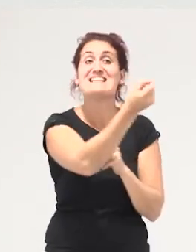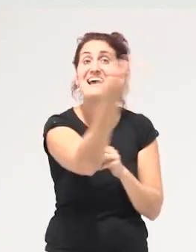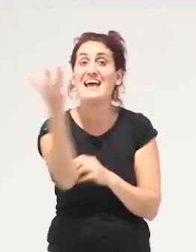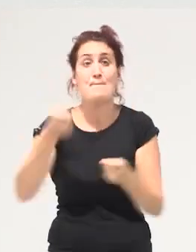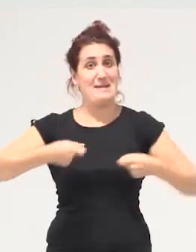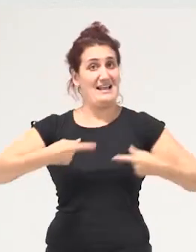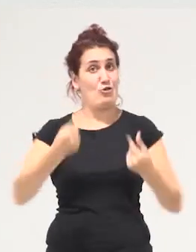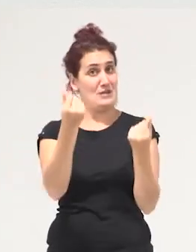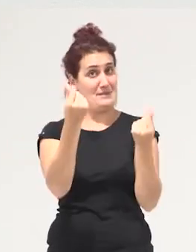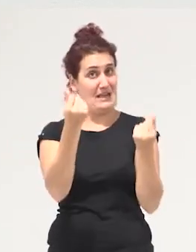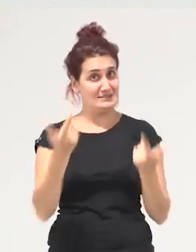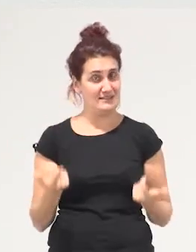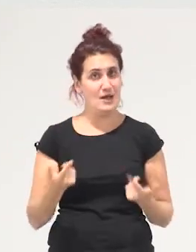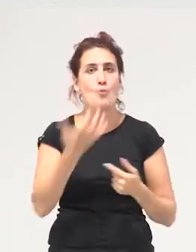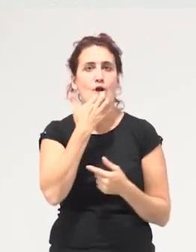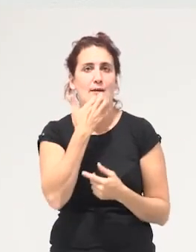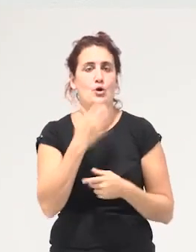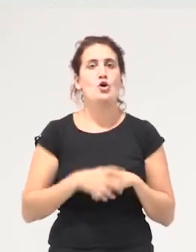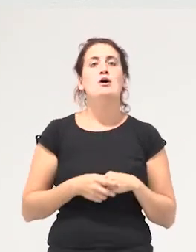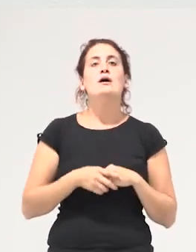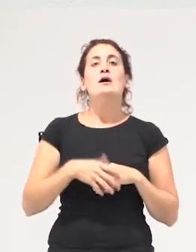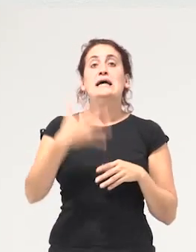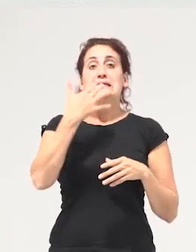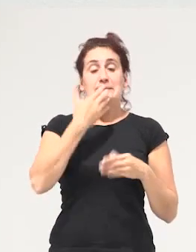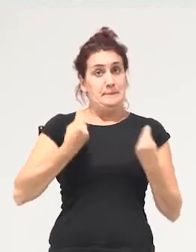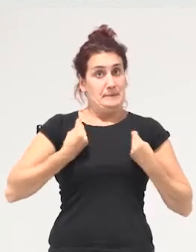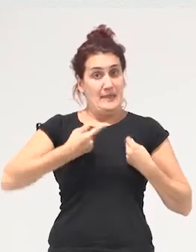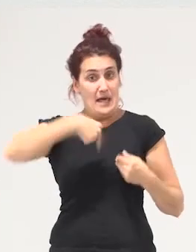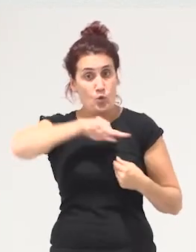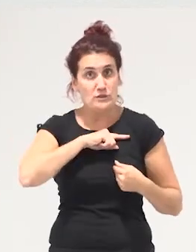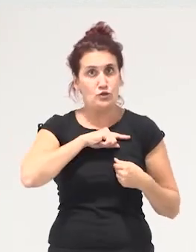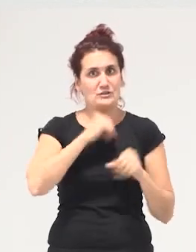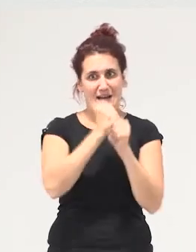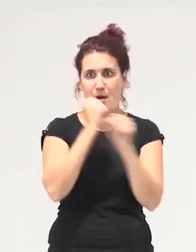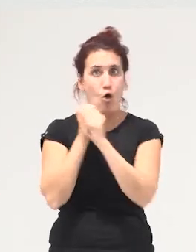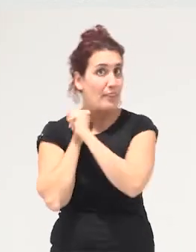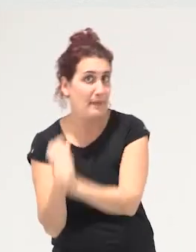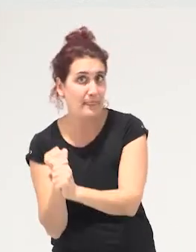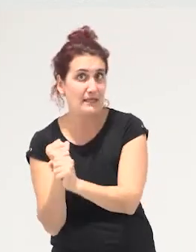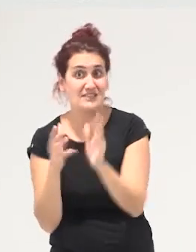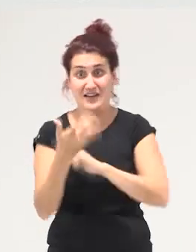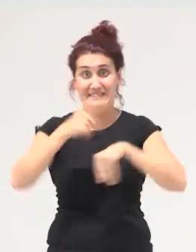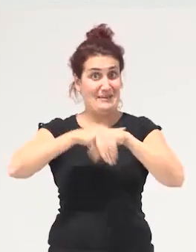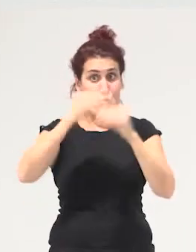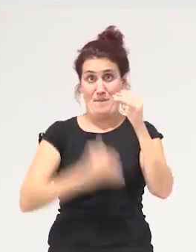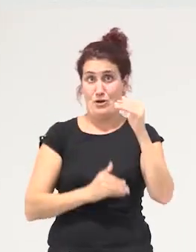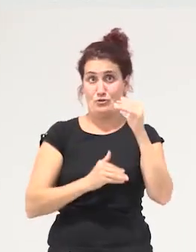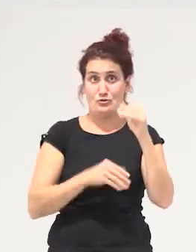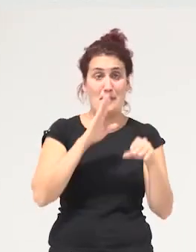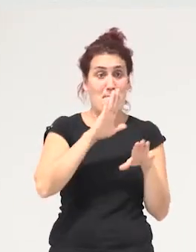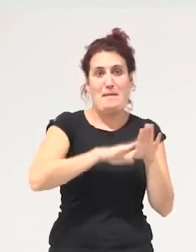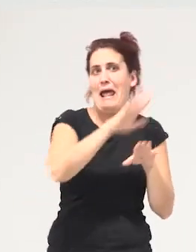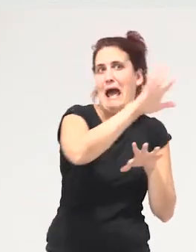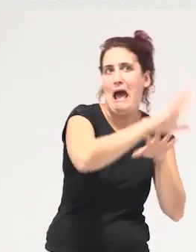mercados capitalistas por ejemplo cuanto más giren nuestros tiempos de vida en torno al empleo menos tiempo nos queda pues desde para ir a